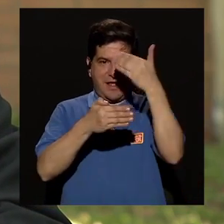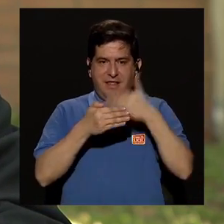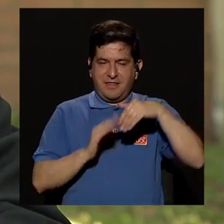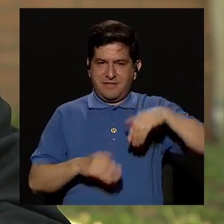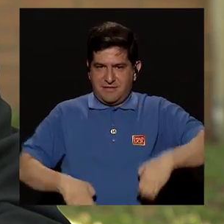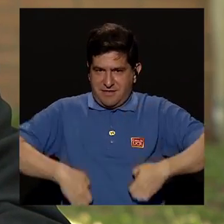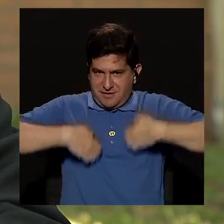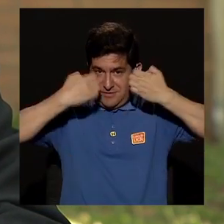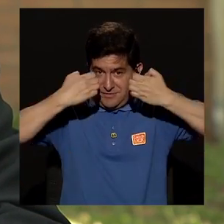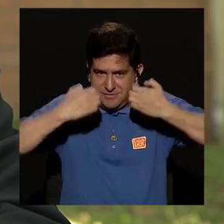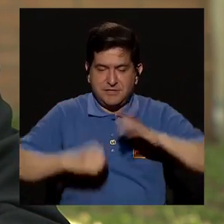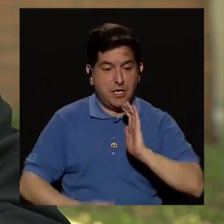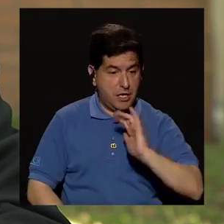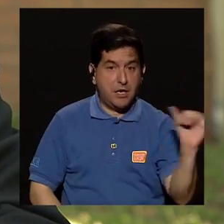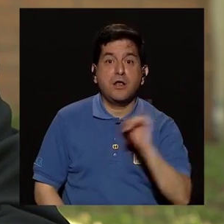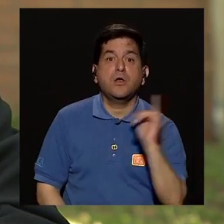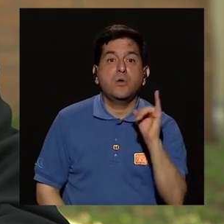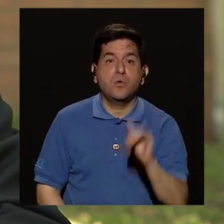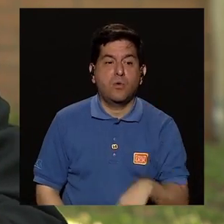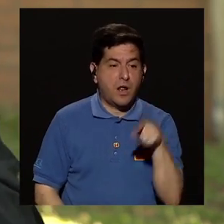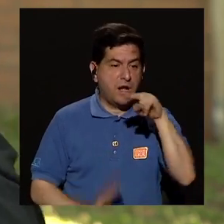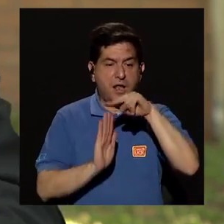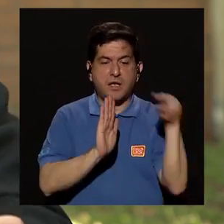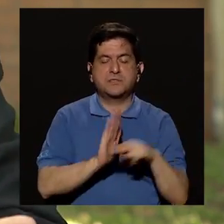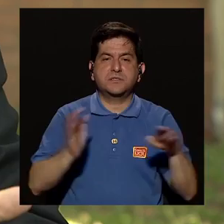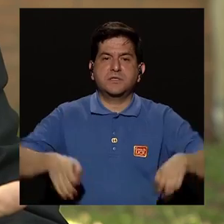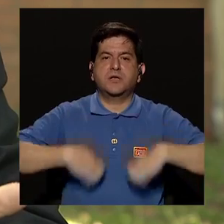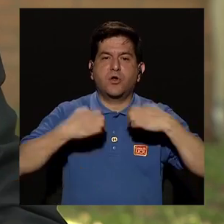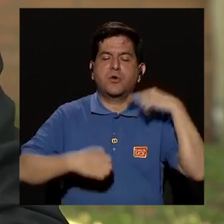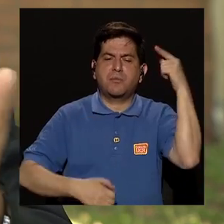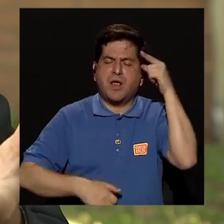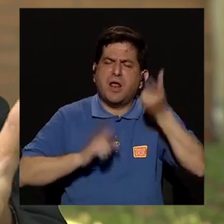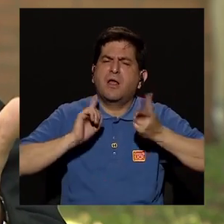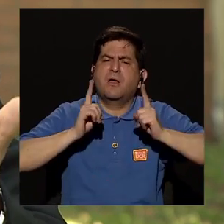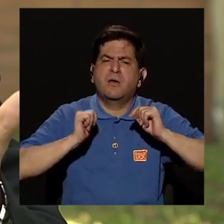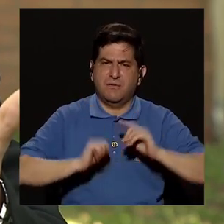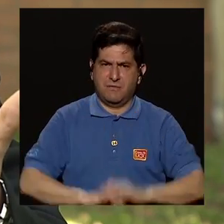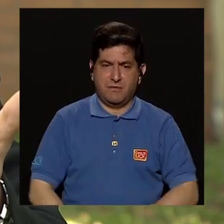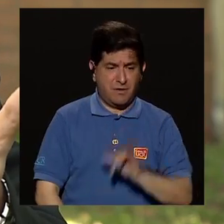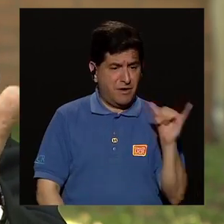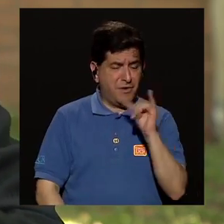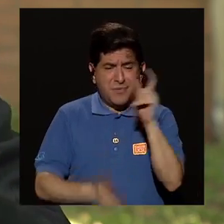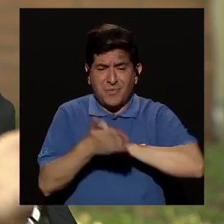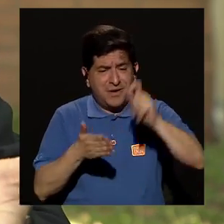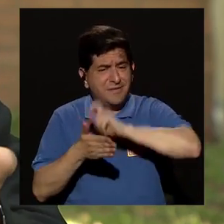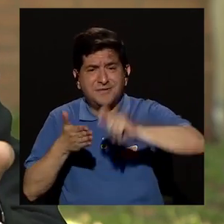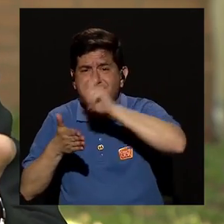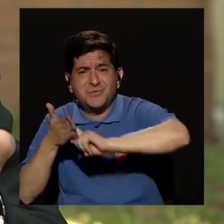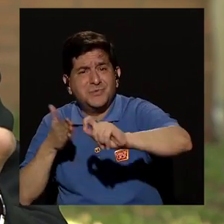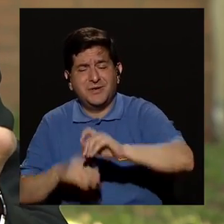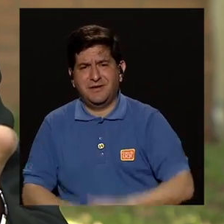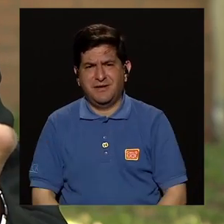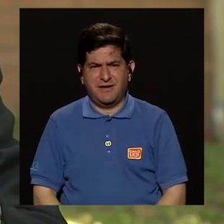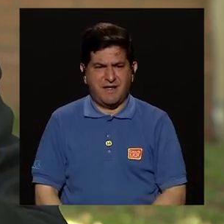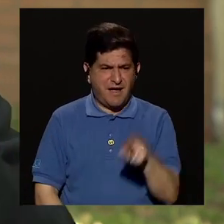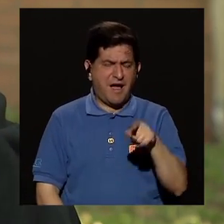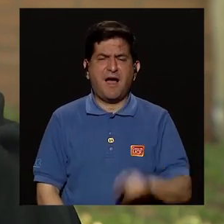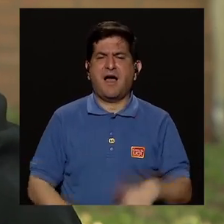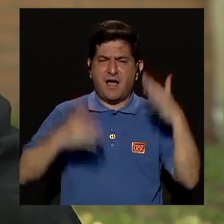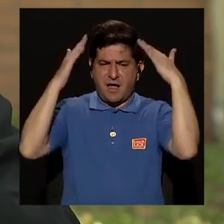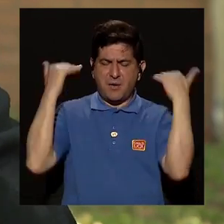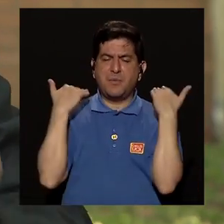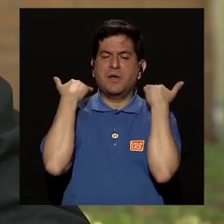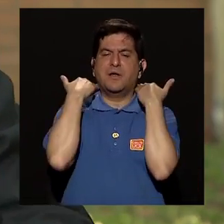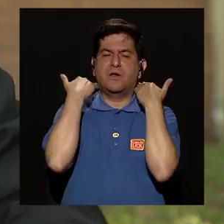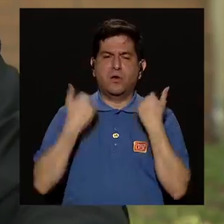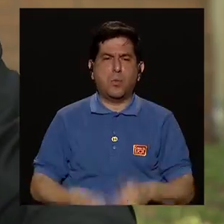que hay de fondo y el niño también de por qué esa norma cuál es la lógica igual que en las escuelas aquí tiene que ir con